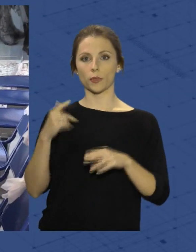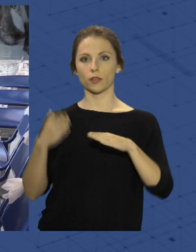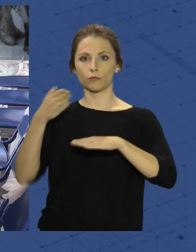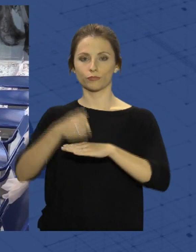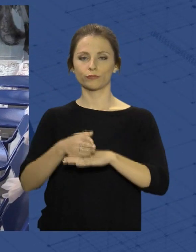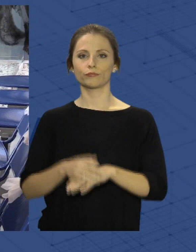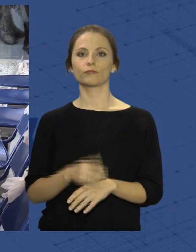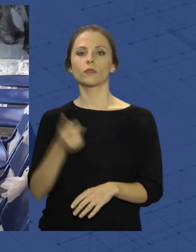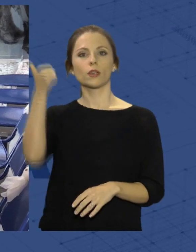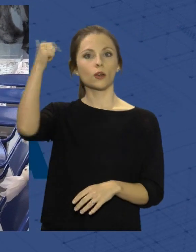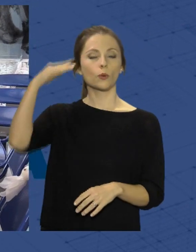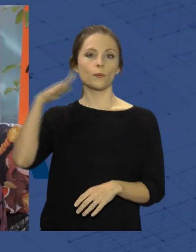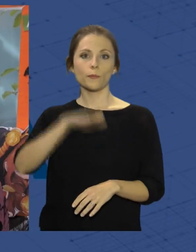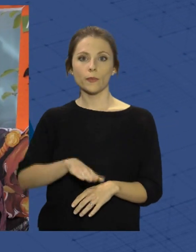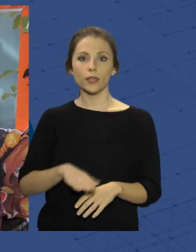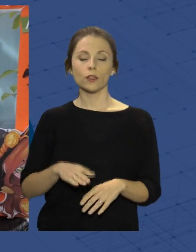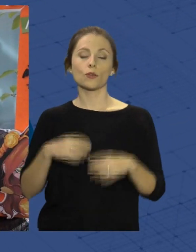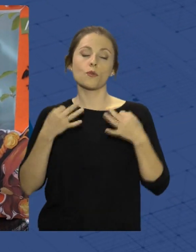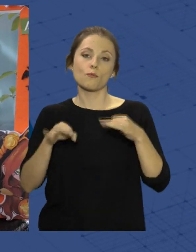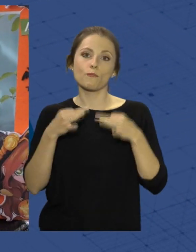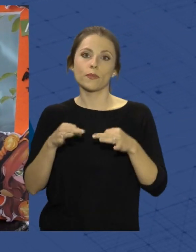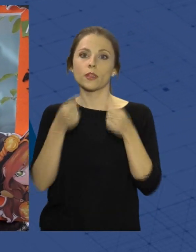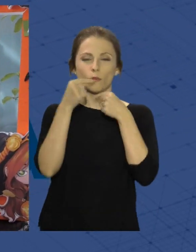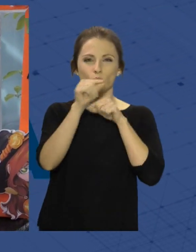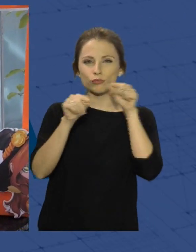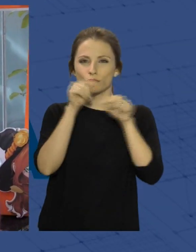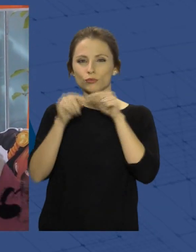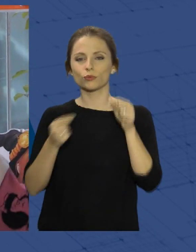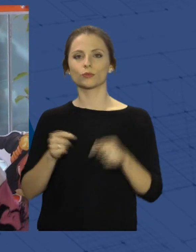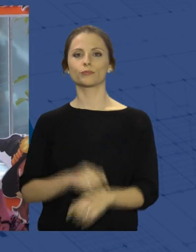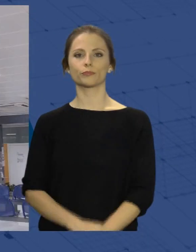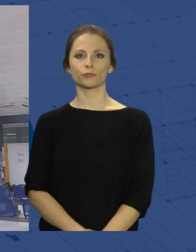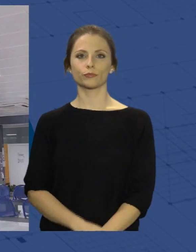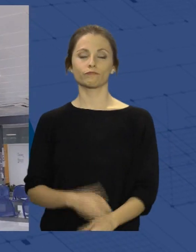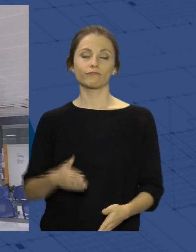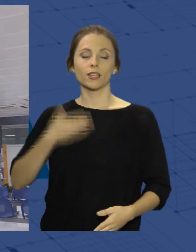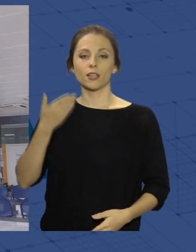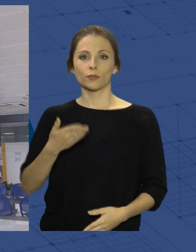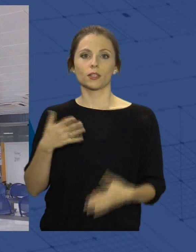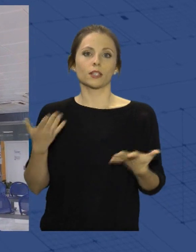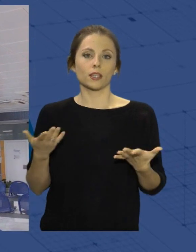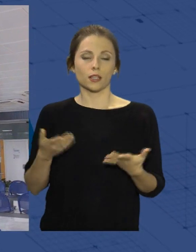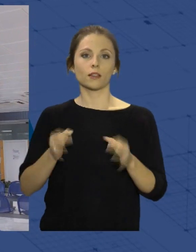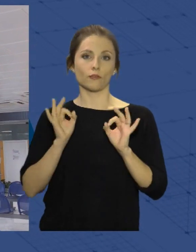más pequeños de la casa suelen ser los principales portadores de virus. Fundamentalmente eso, efectivamente,